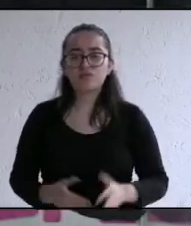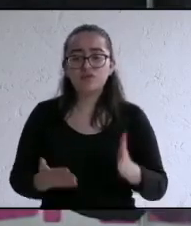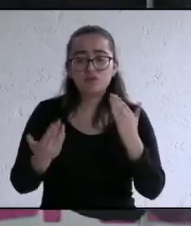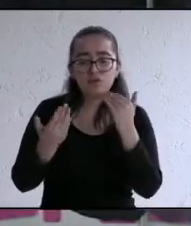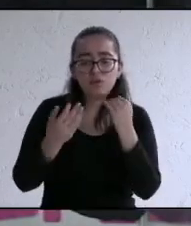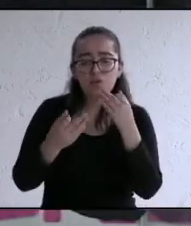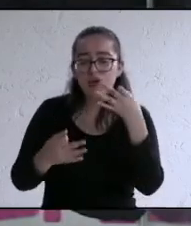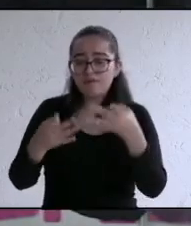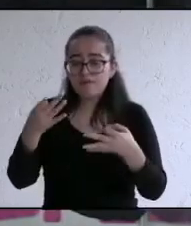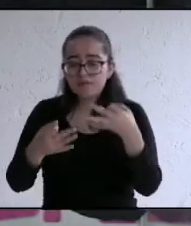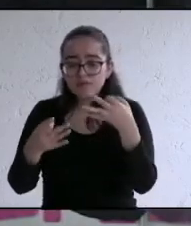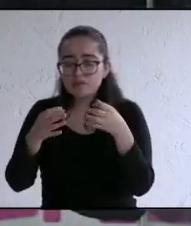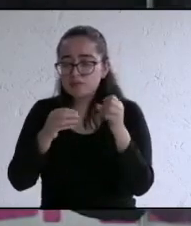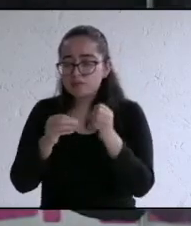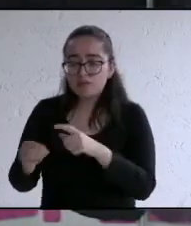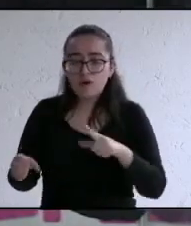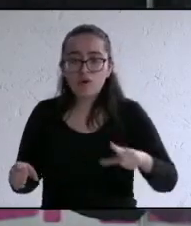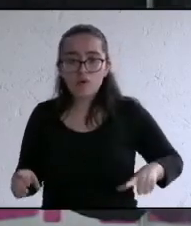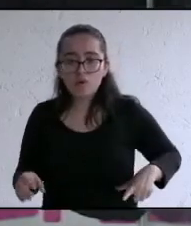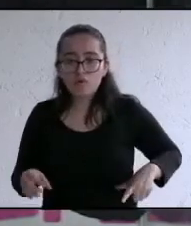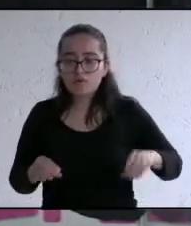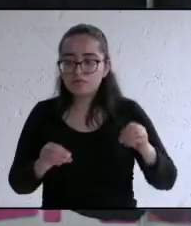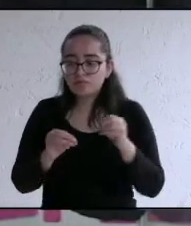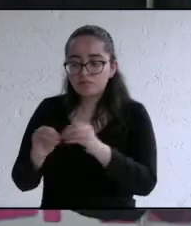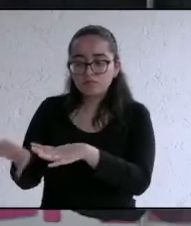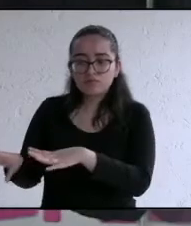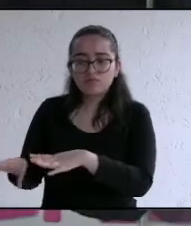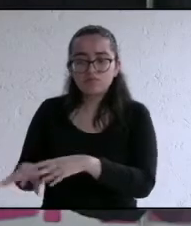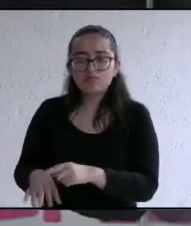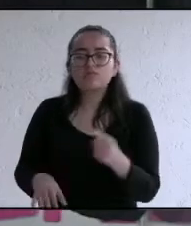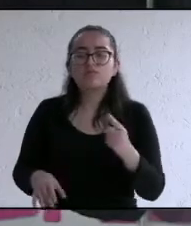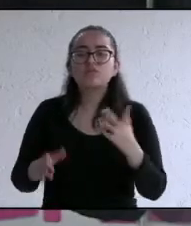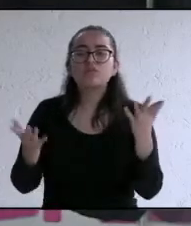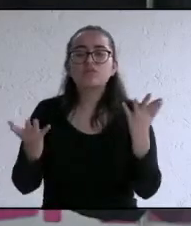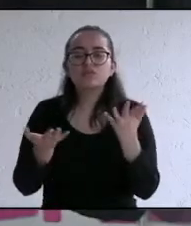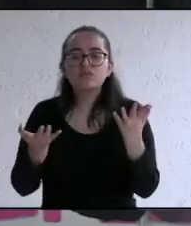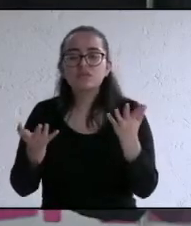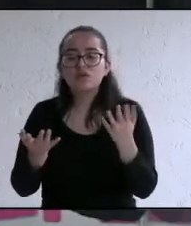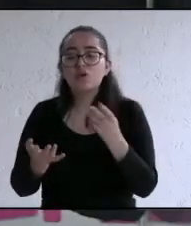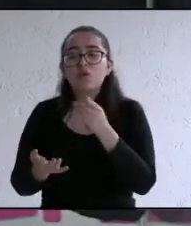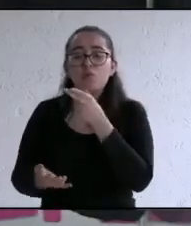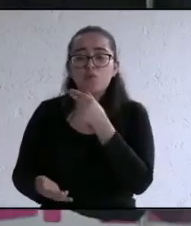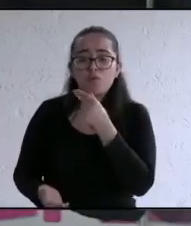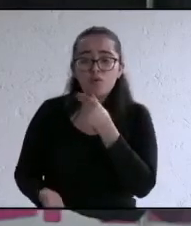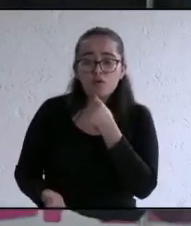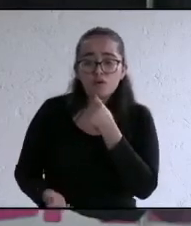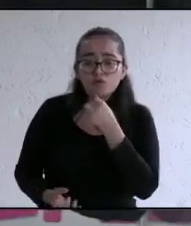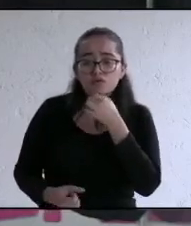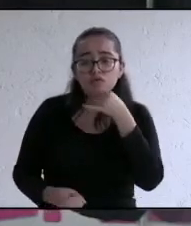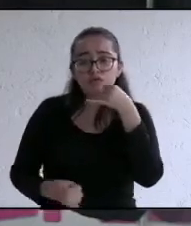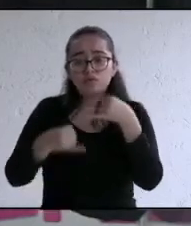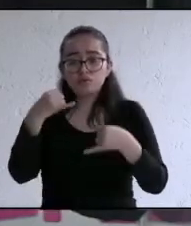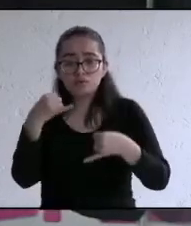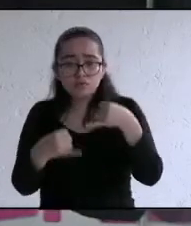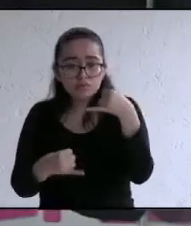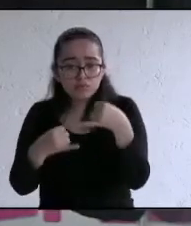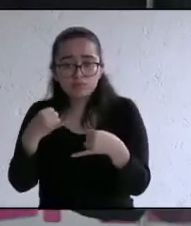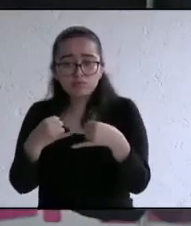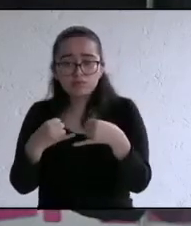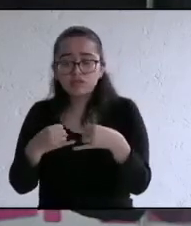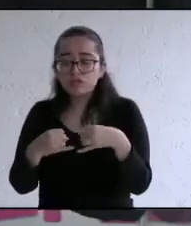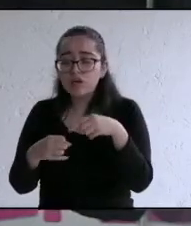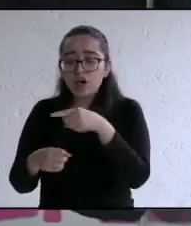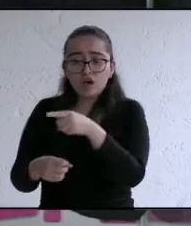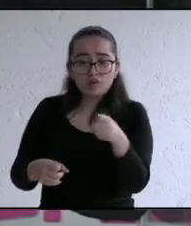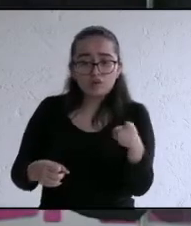en actopan se lo llevaron el gobierno anterior que tenemos que hacer traer la policía judicial para que nos cuide y